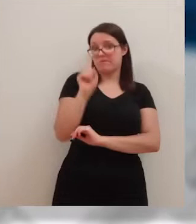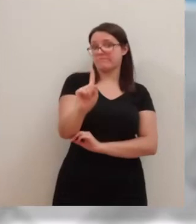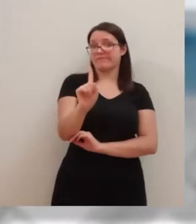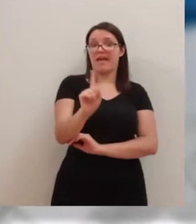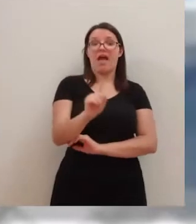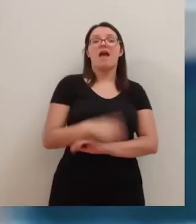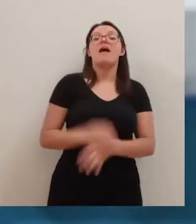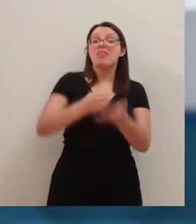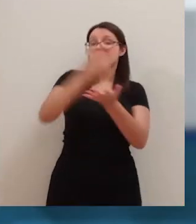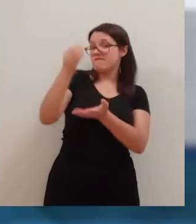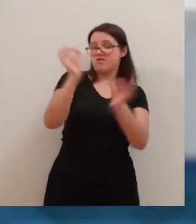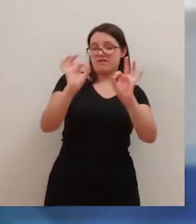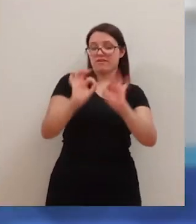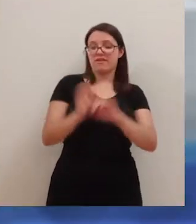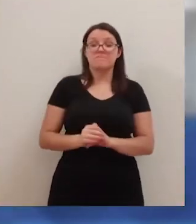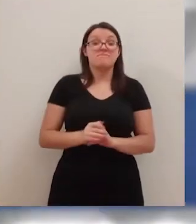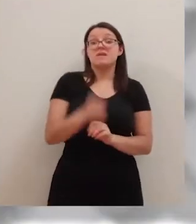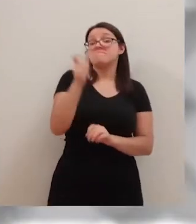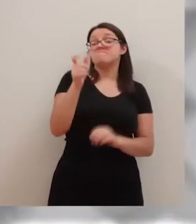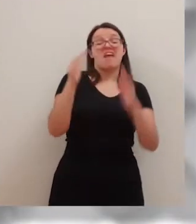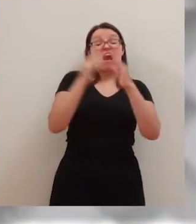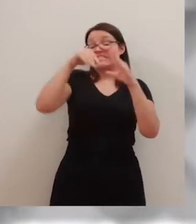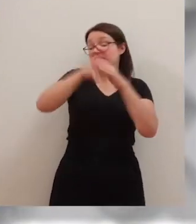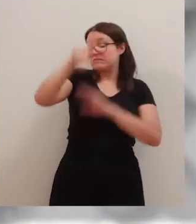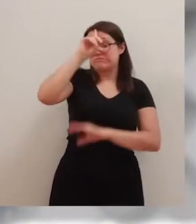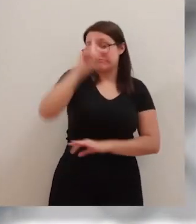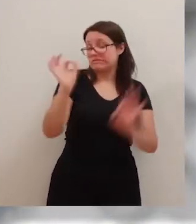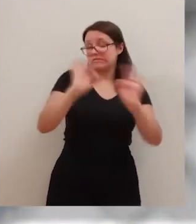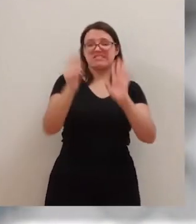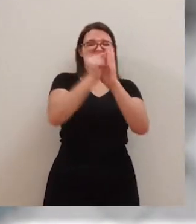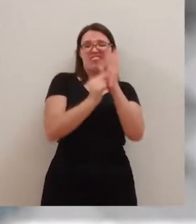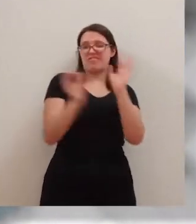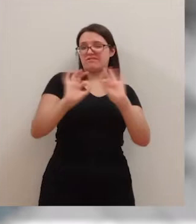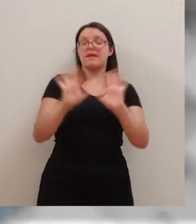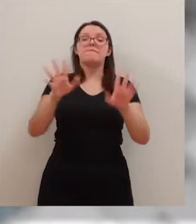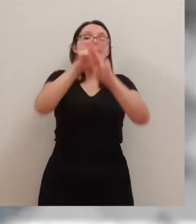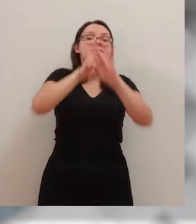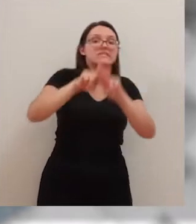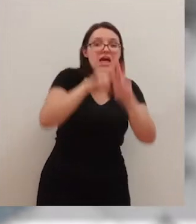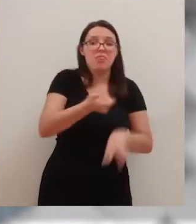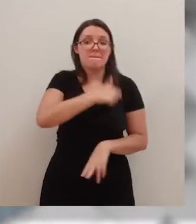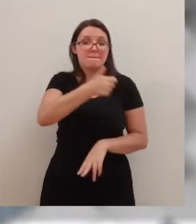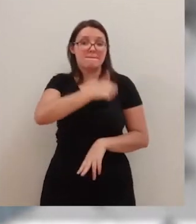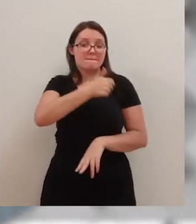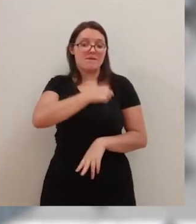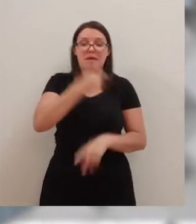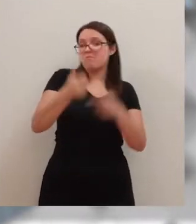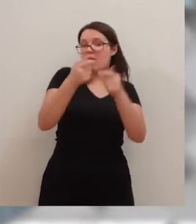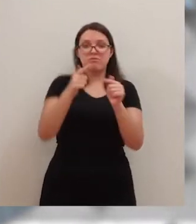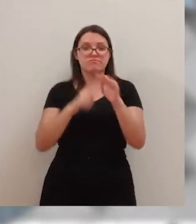edificio y de lo que sucedió en la vivienda, no tenemos más datos que lo que la investigación de la Policía Nacional vaya